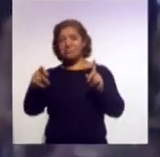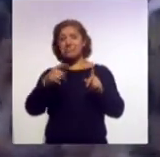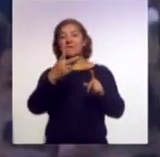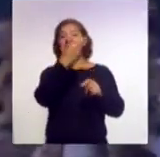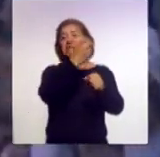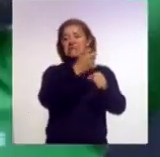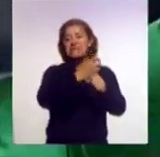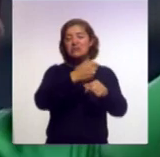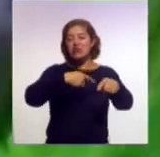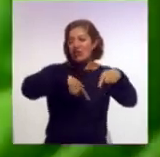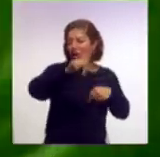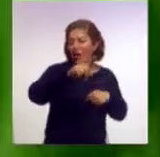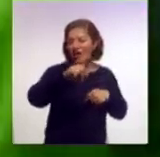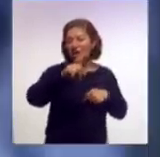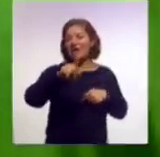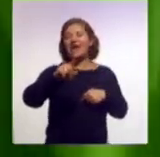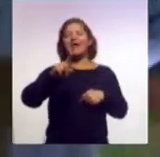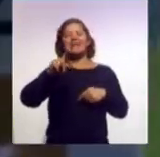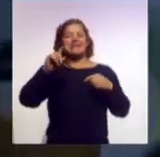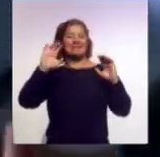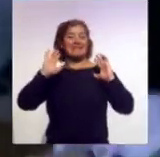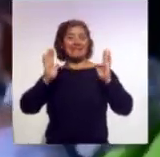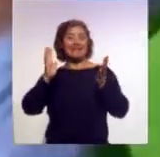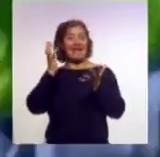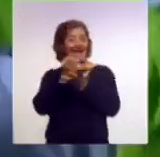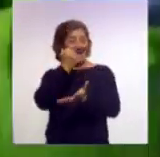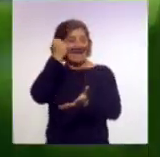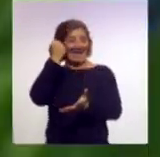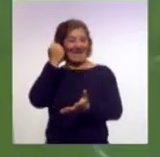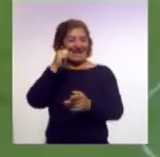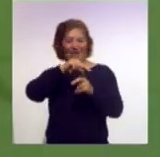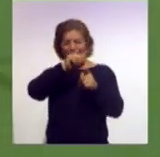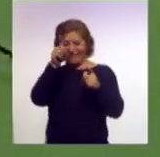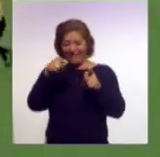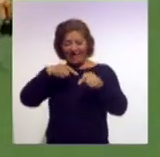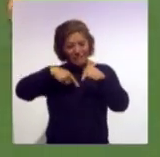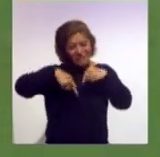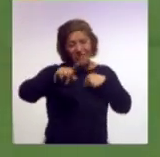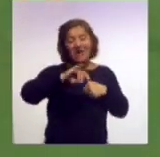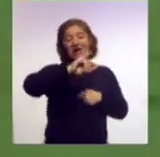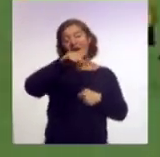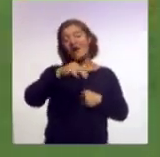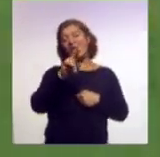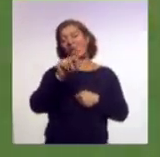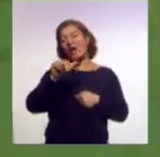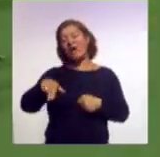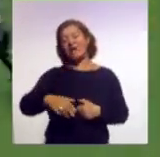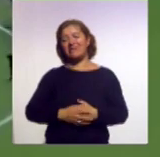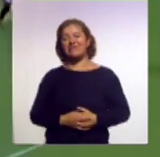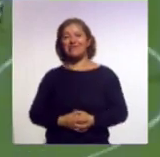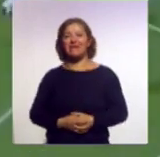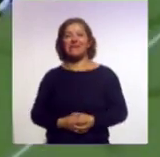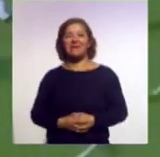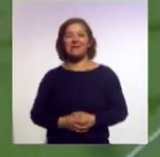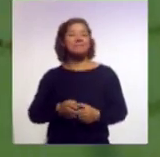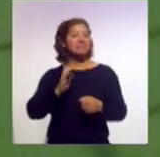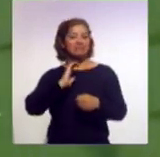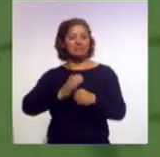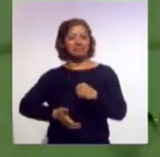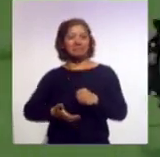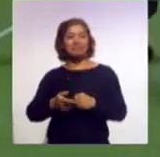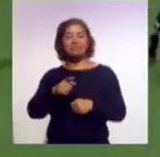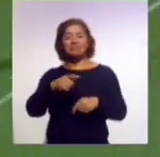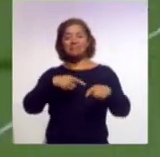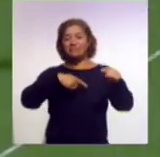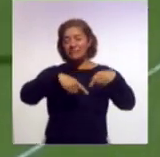gol, el disparo y ahí vemos dentro de la portería con este disparo de Juan Manuel Iturbe. Finalmente, pues vamos a ver el gol